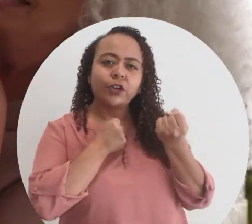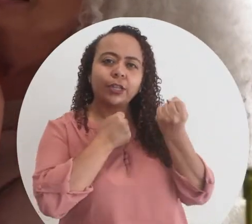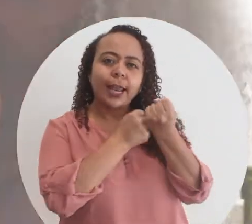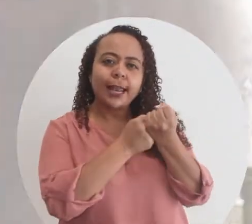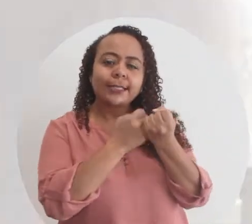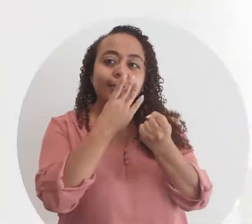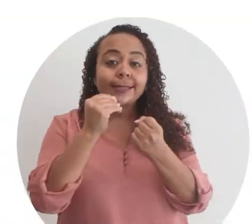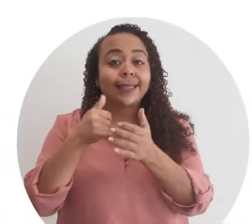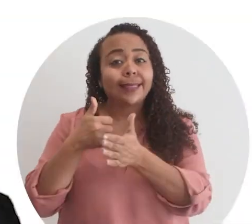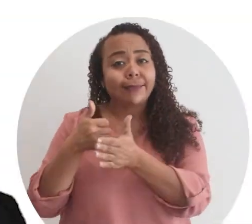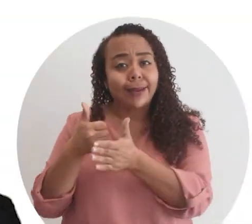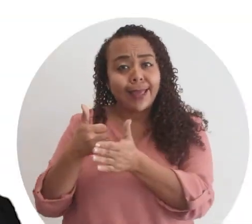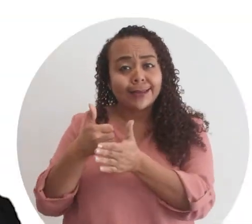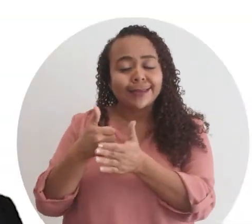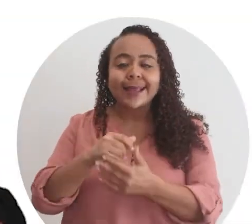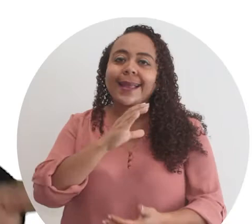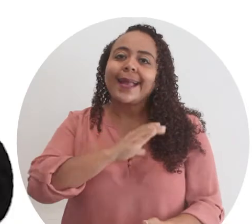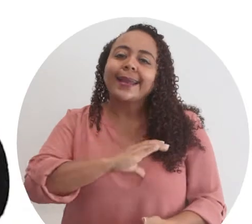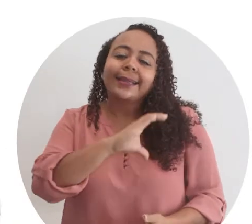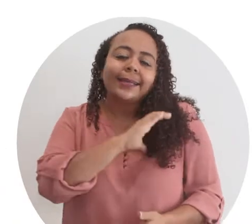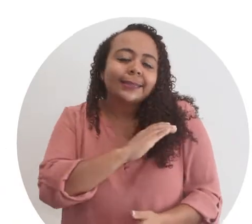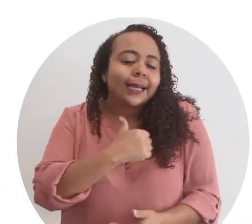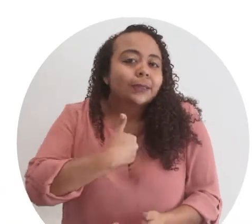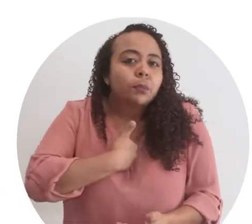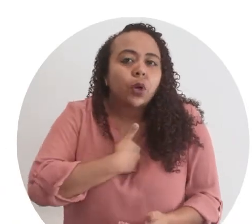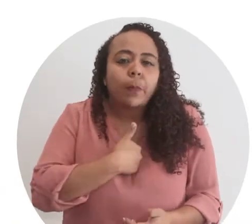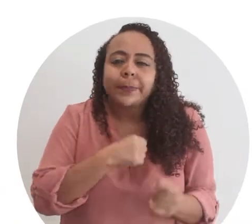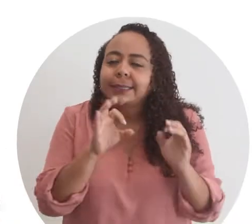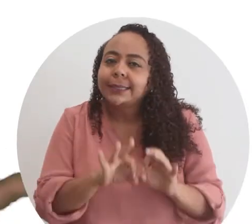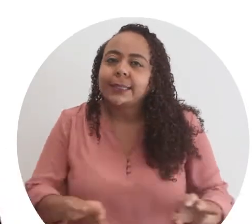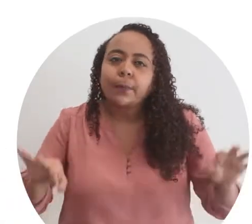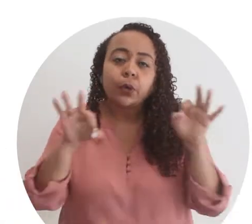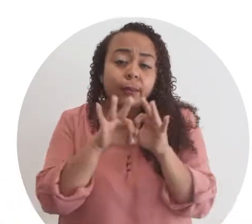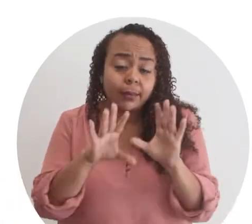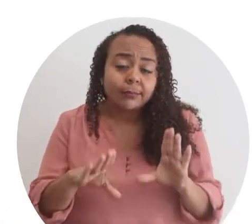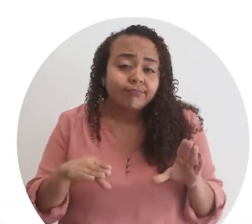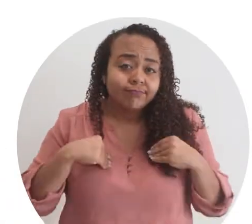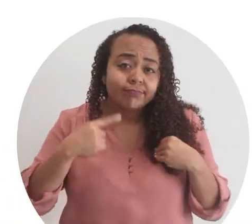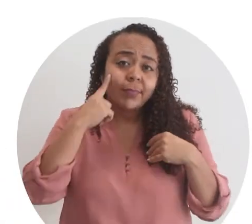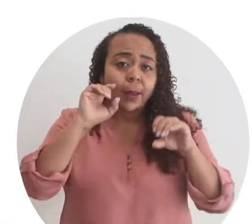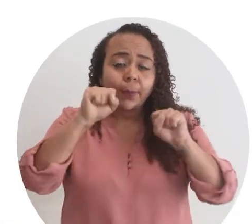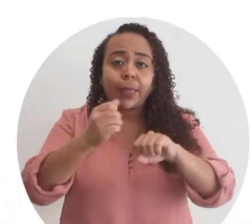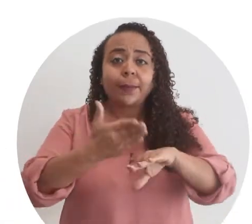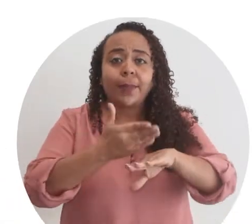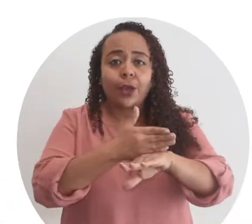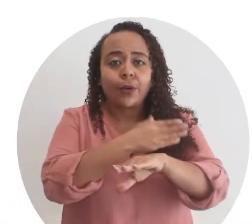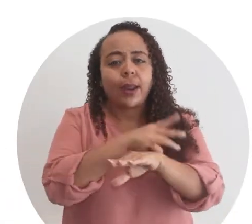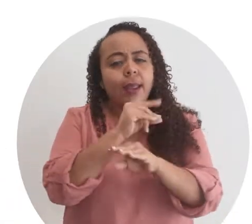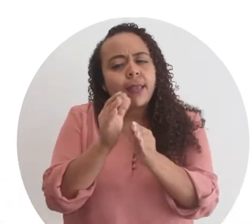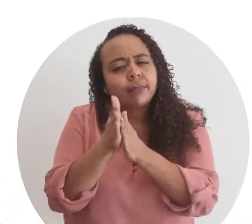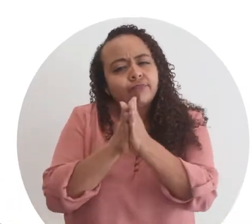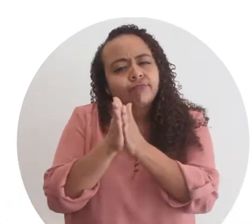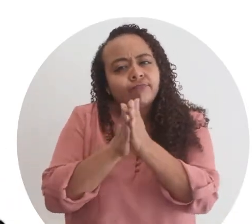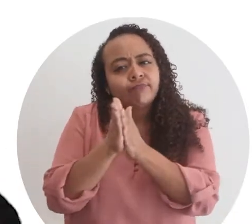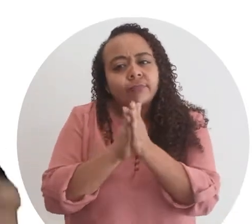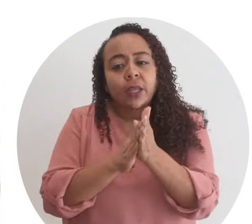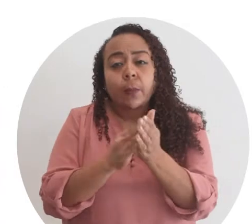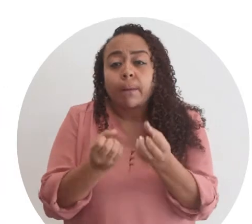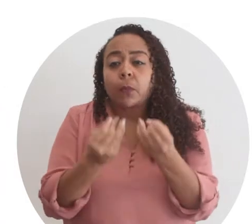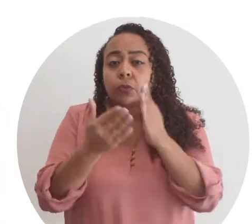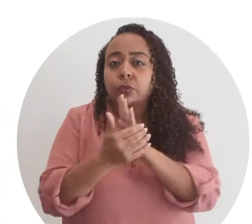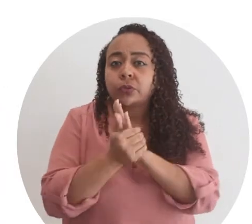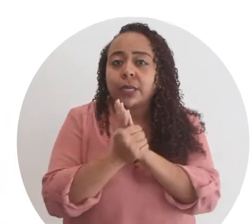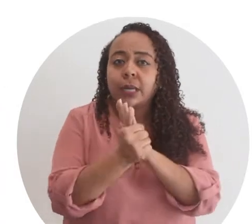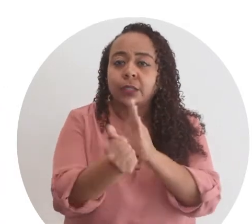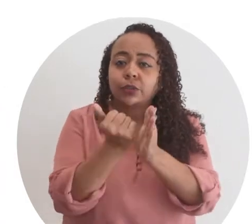fortalezas y debilidades, características propias que es importante el reconocer para mejorar y sacarle provecho a los